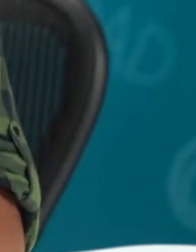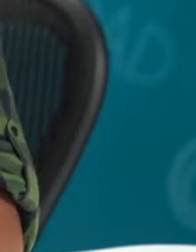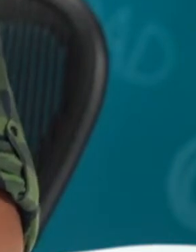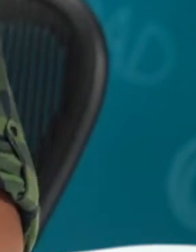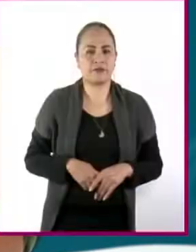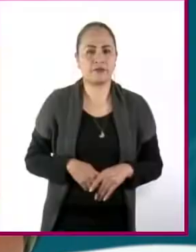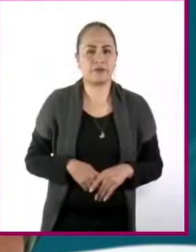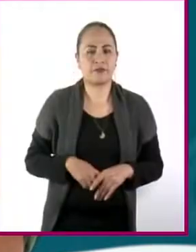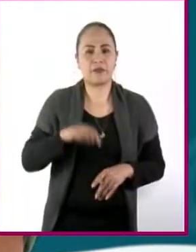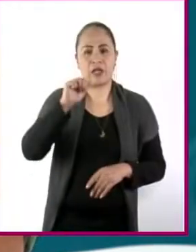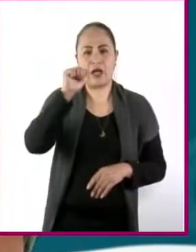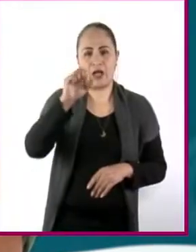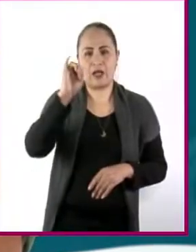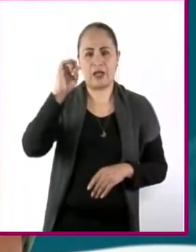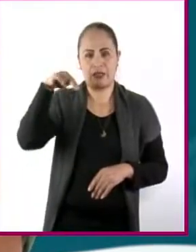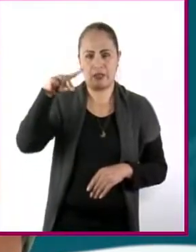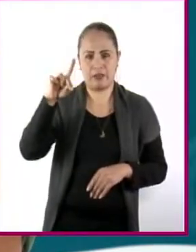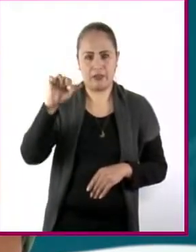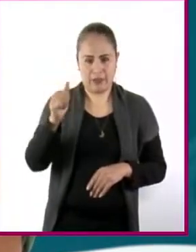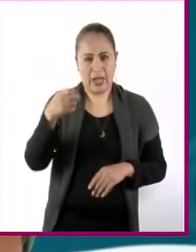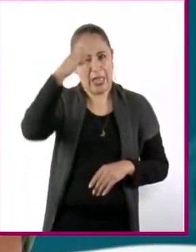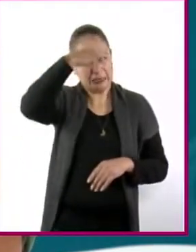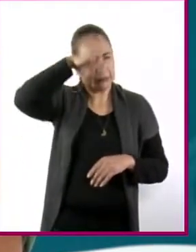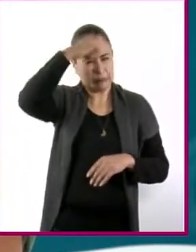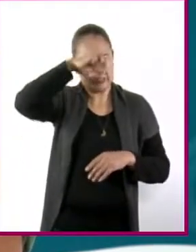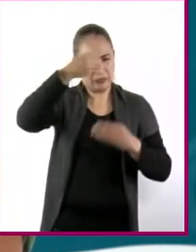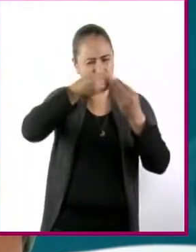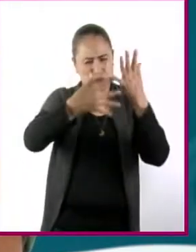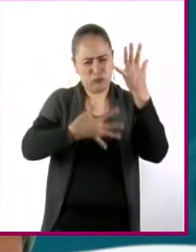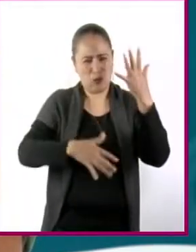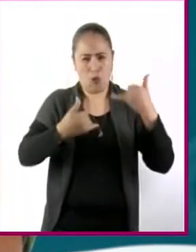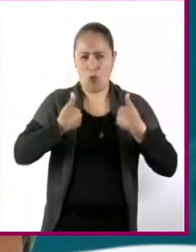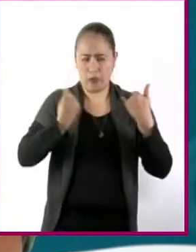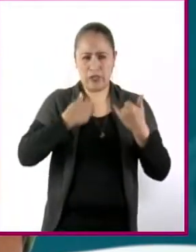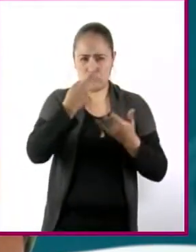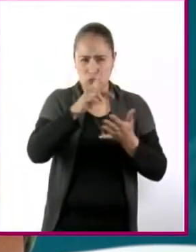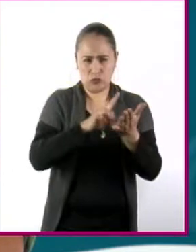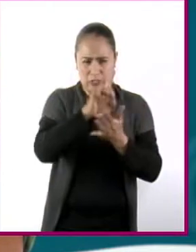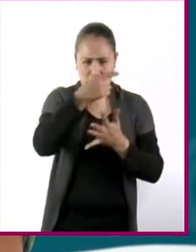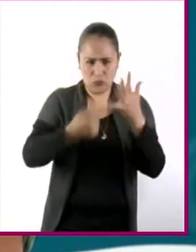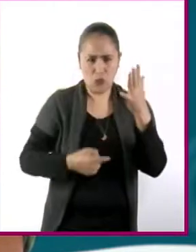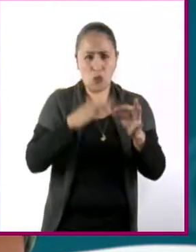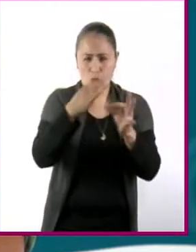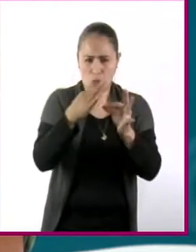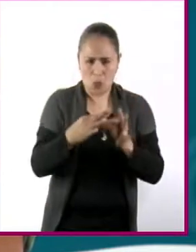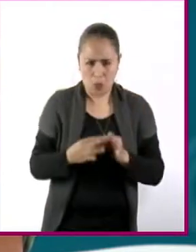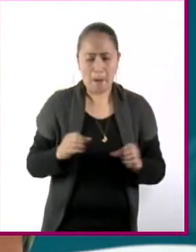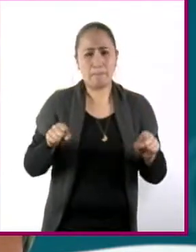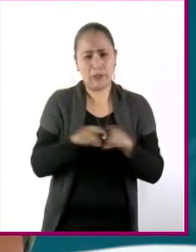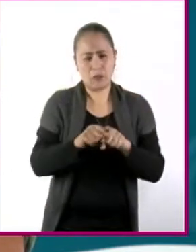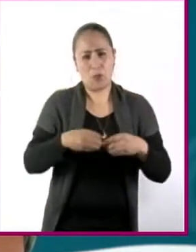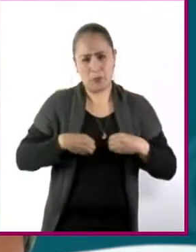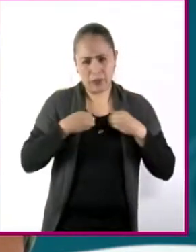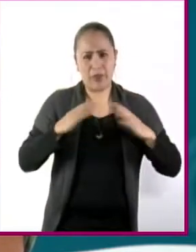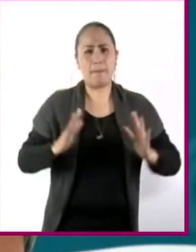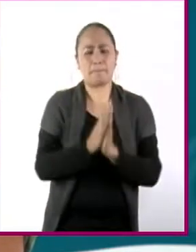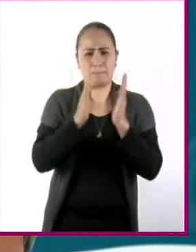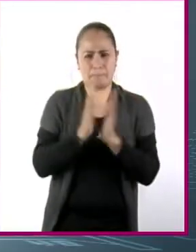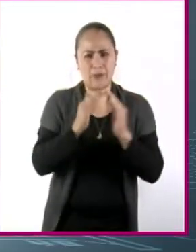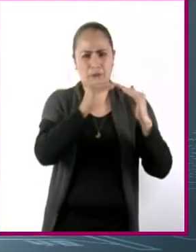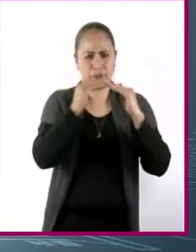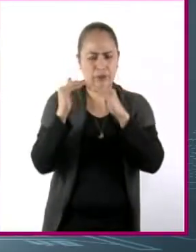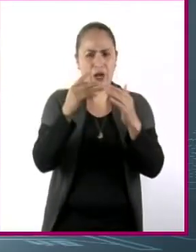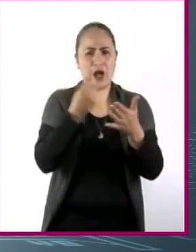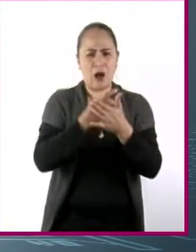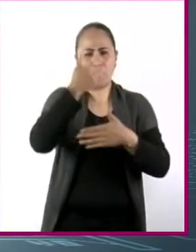Ainda, te comento que son diversas las experiencias de jóvenes que ejercen sus derechos ciudadanos y la vida democrática. Veamos un testimonio del proyecto